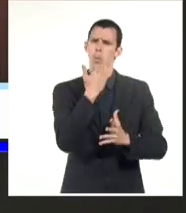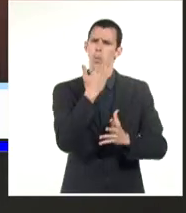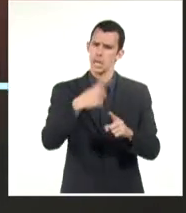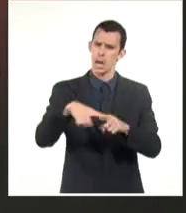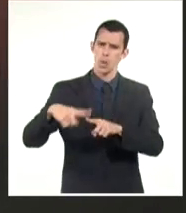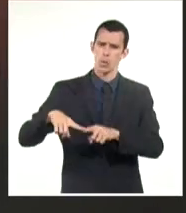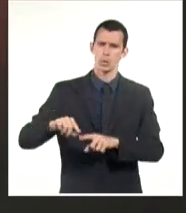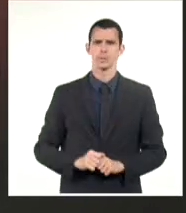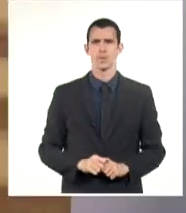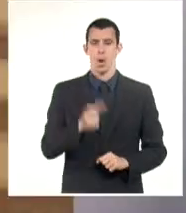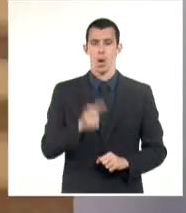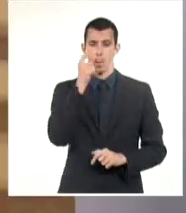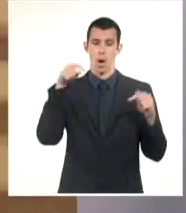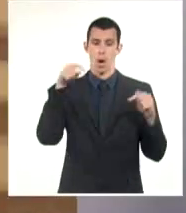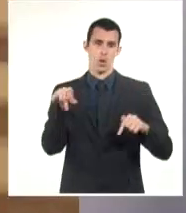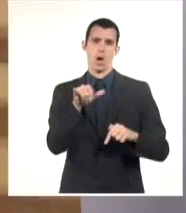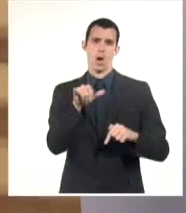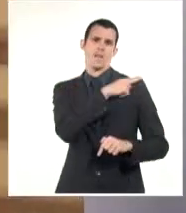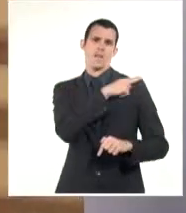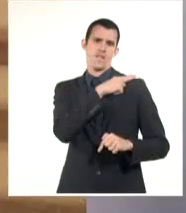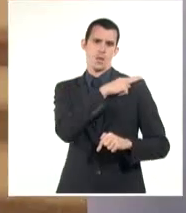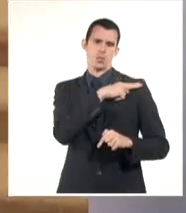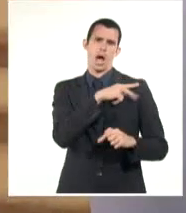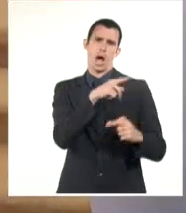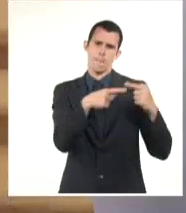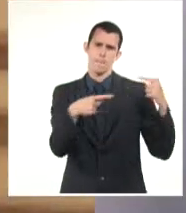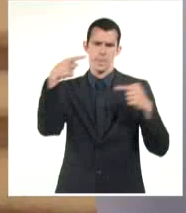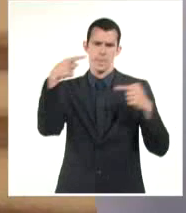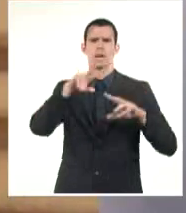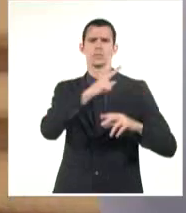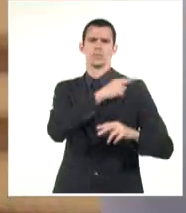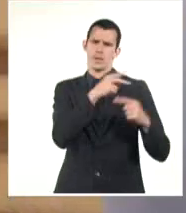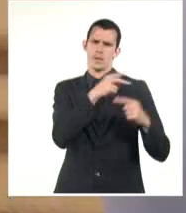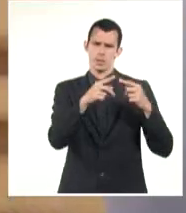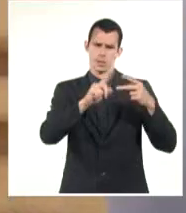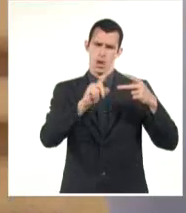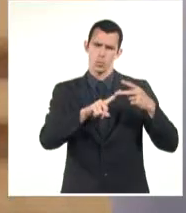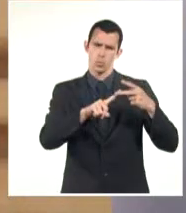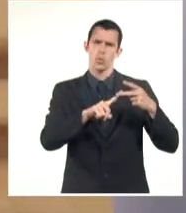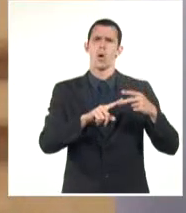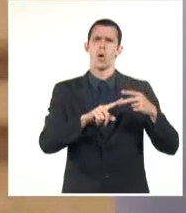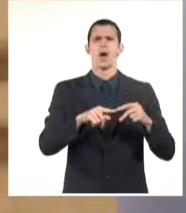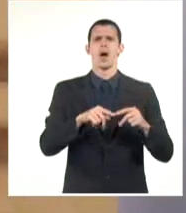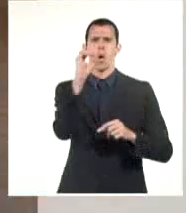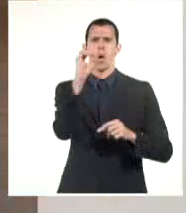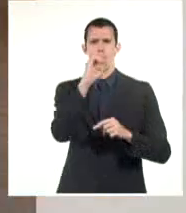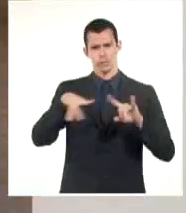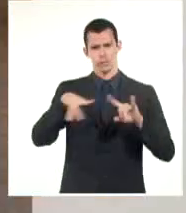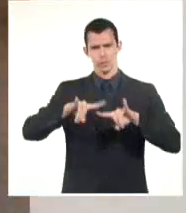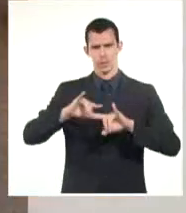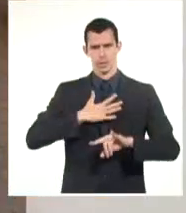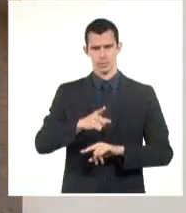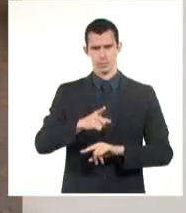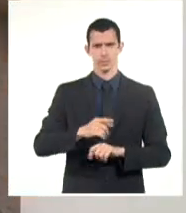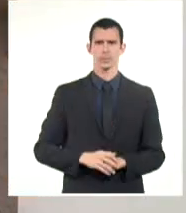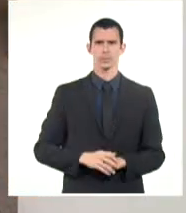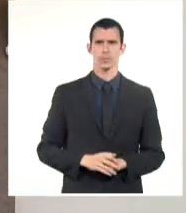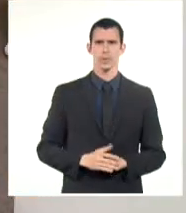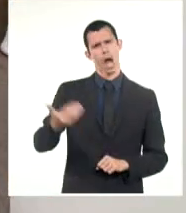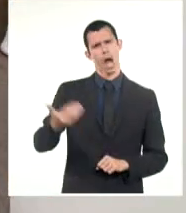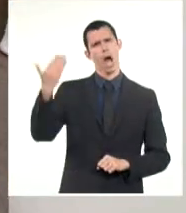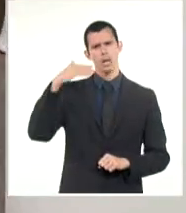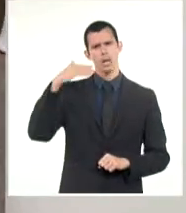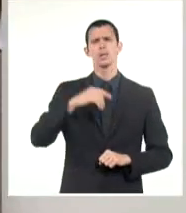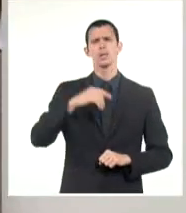como vicedecano y decano de la Facultad de Derecho de la Universidad de Oriente. Fue presidente de la Unión Nacional de Juristas de Cuba